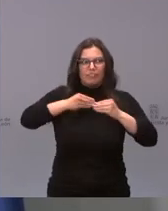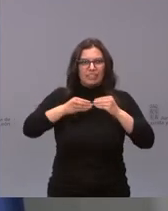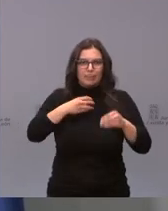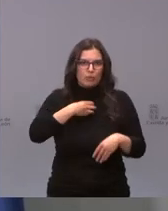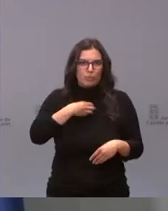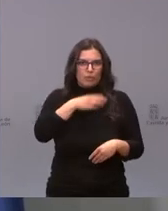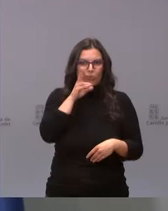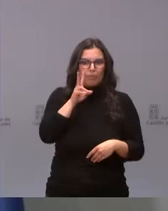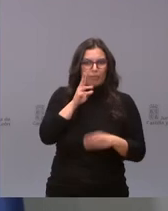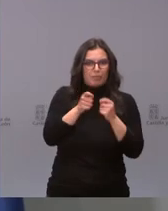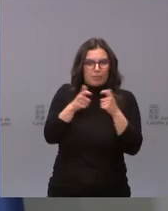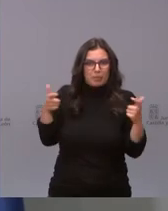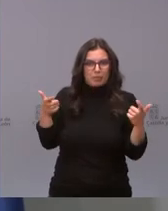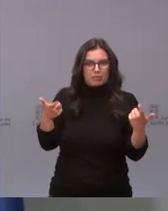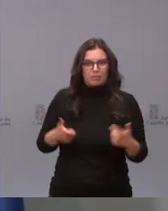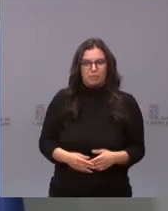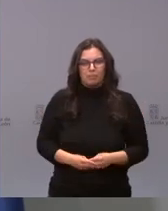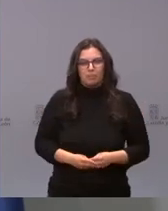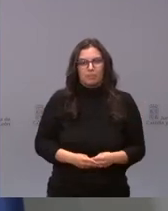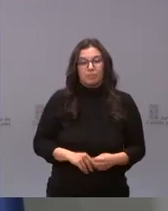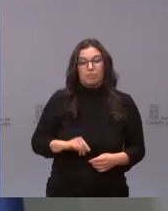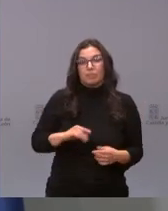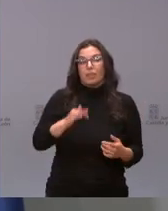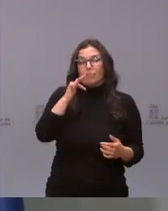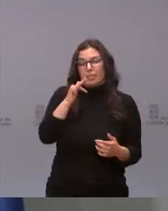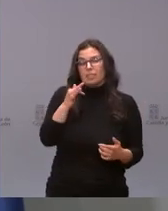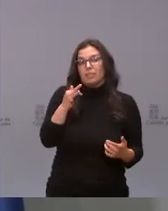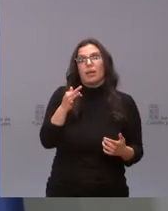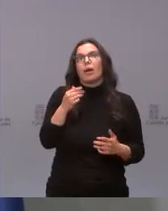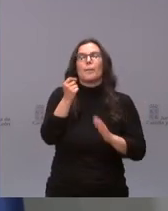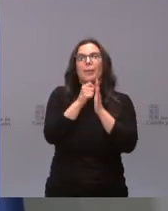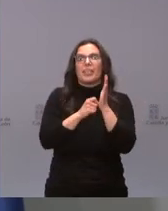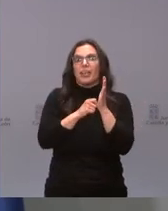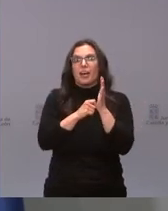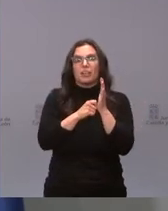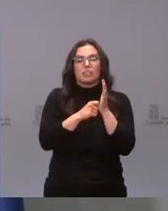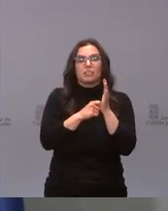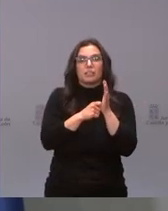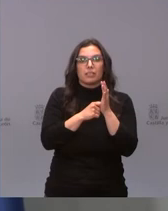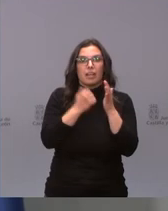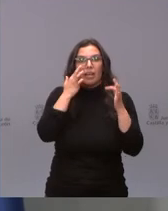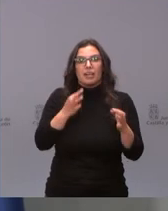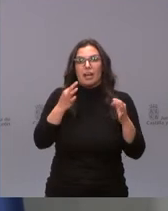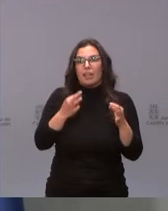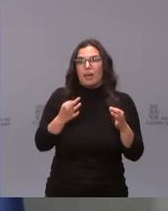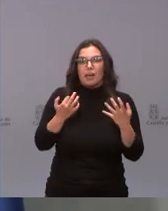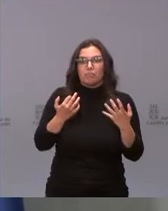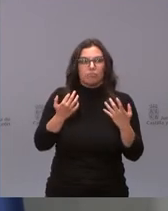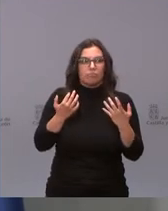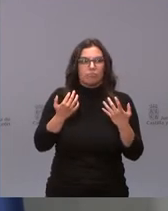más como en este caso cuando las medidas no están impidiendo la actividad